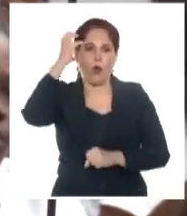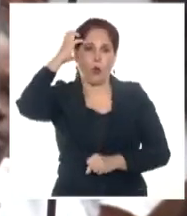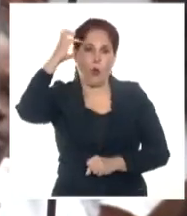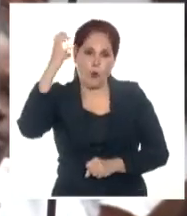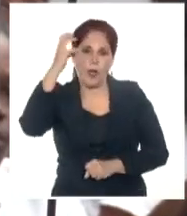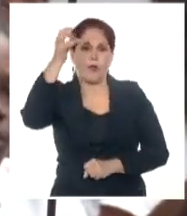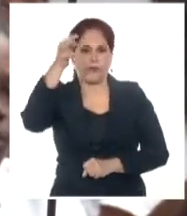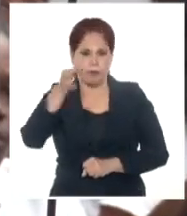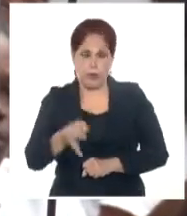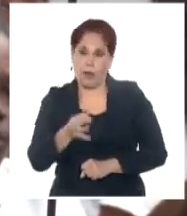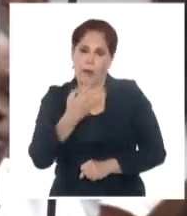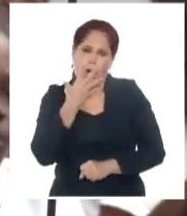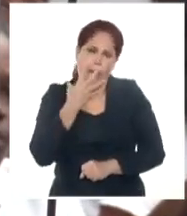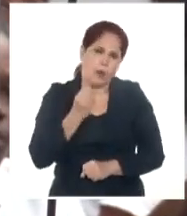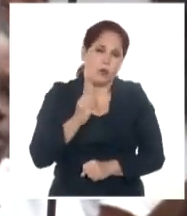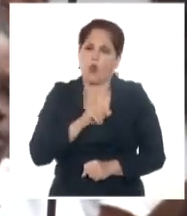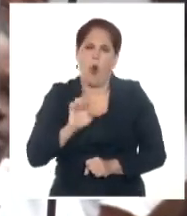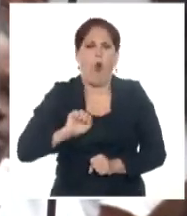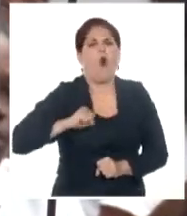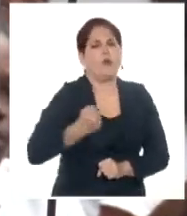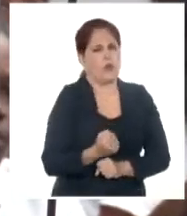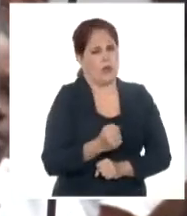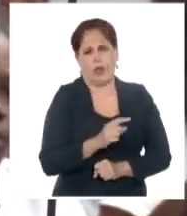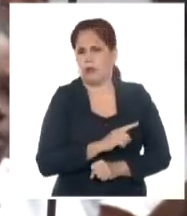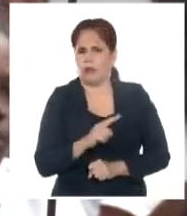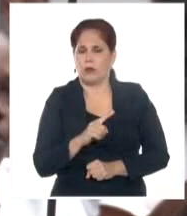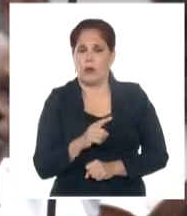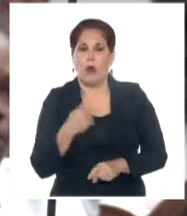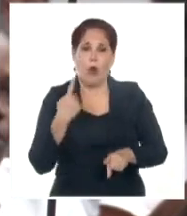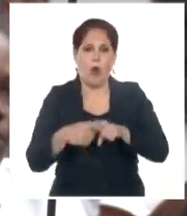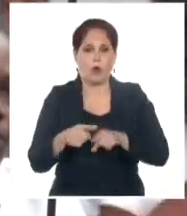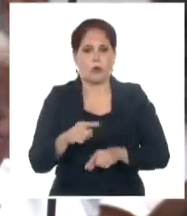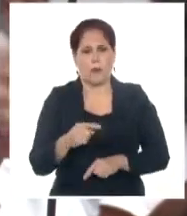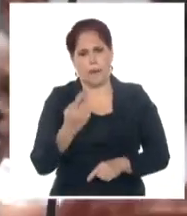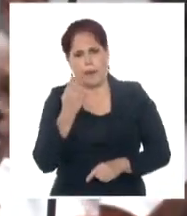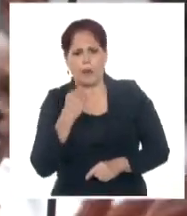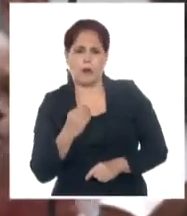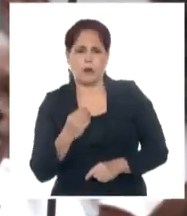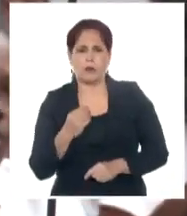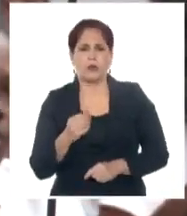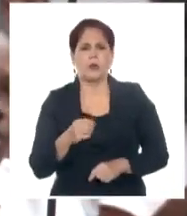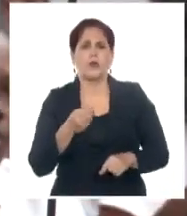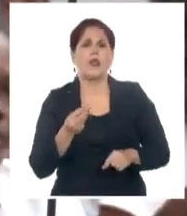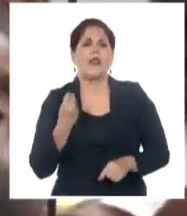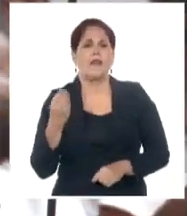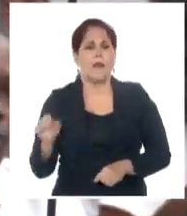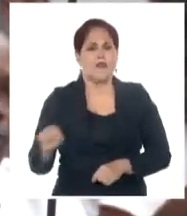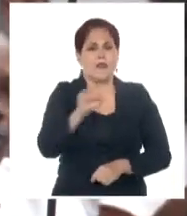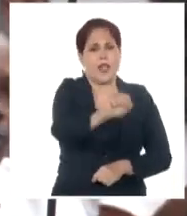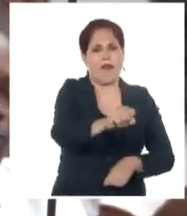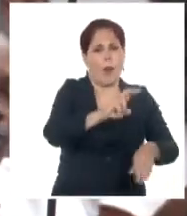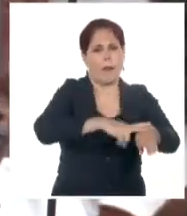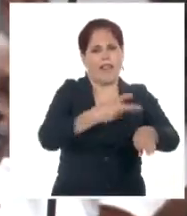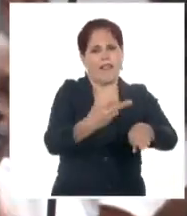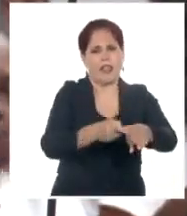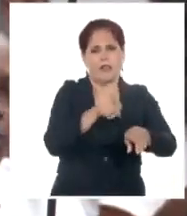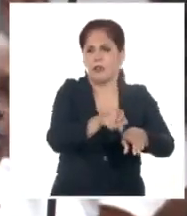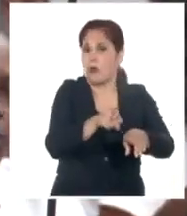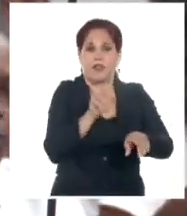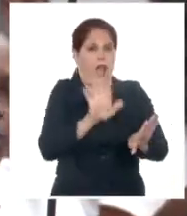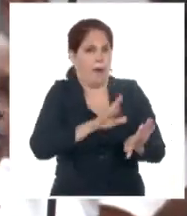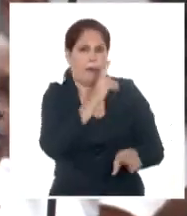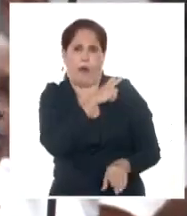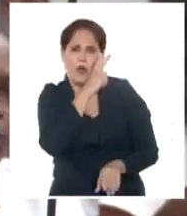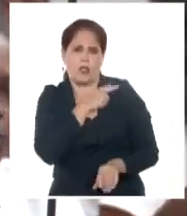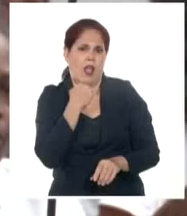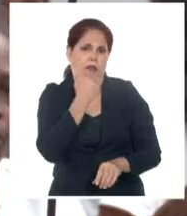de verdad, pero que ellos quieran. Que no sea una obligatoriedad. Alguien me dijo el otro día, no, llévalo a la prevención y que de ahí, bueno, el jefe del